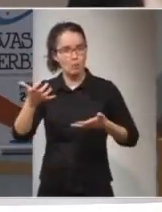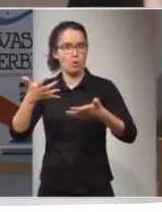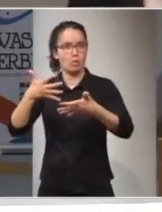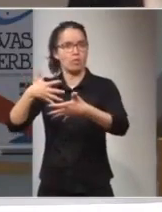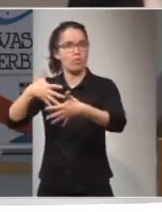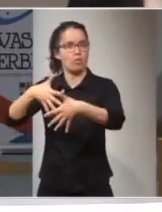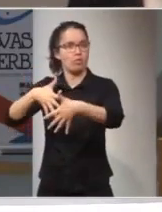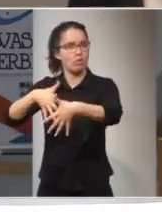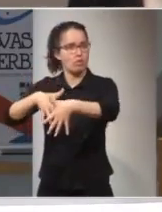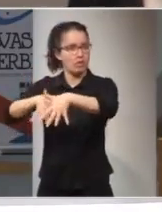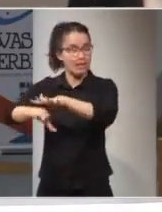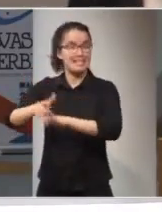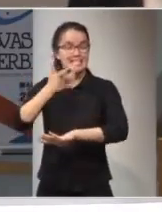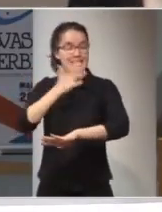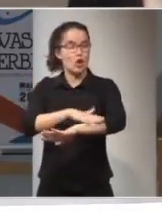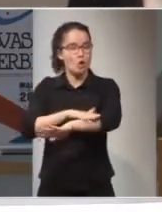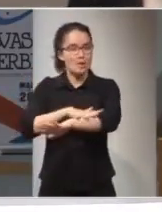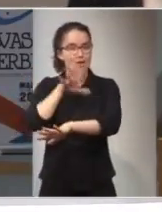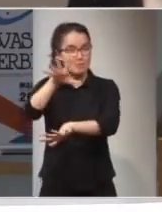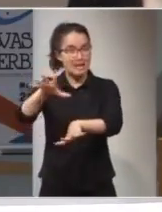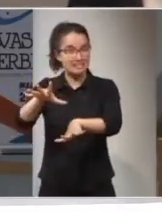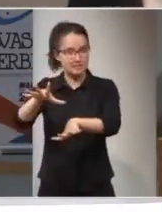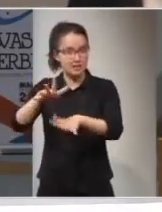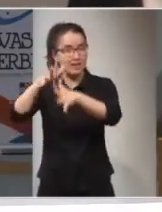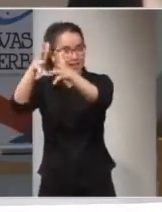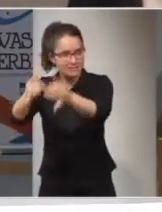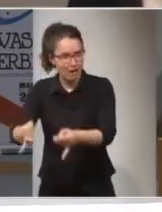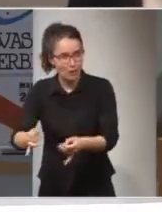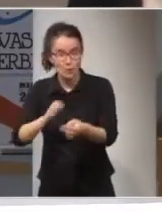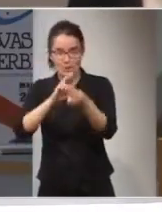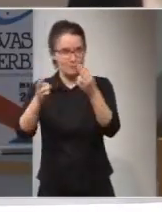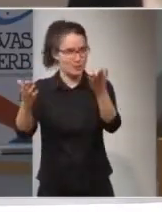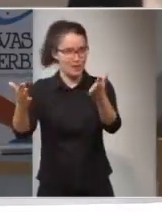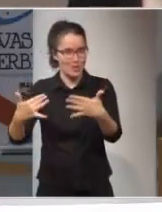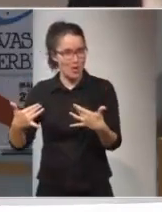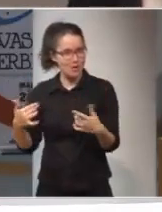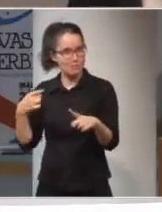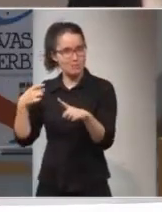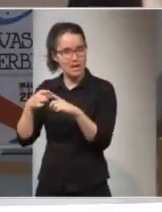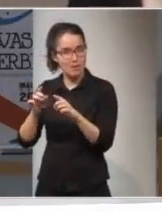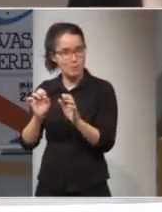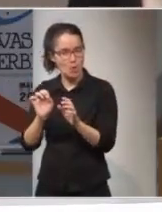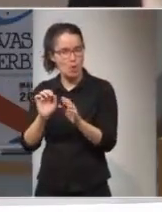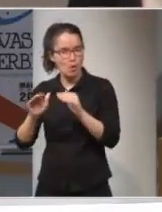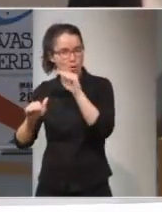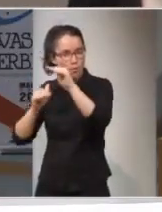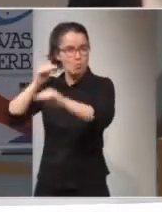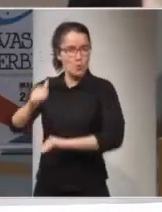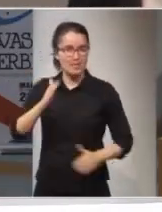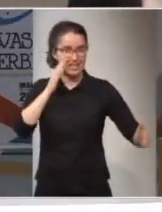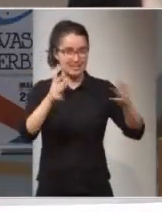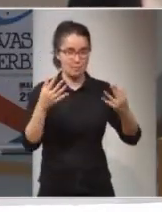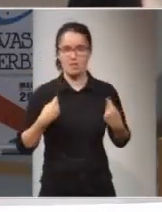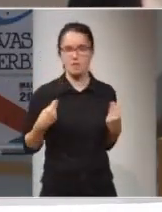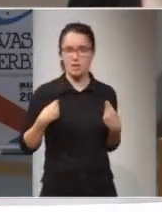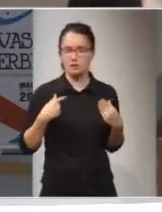el gobierno del país de acogida donde has llegado no te da una respuesta para poder superar esa etapa de tu vida